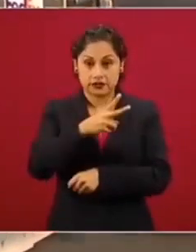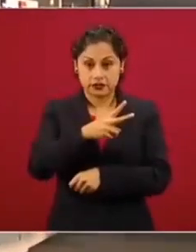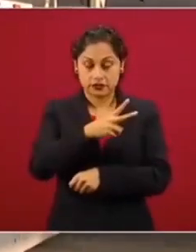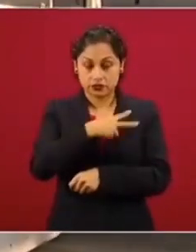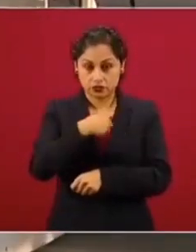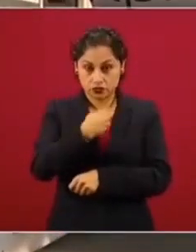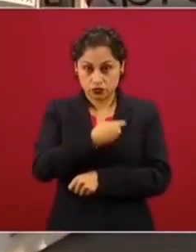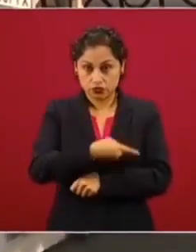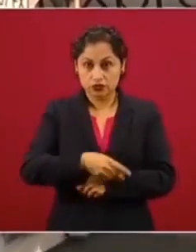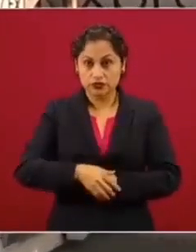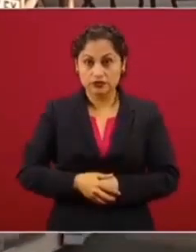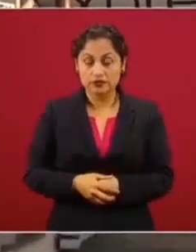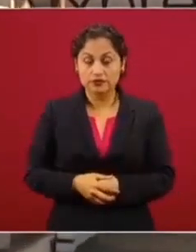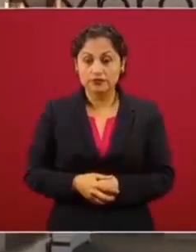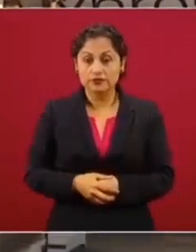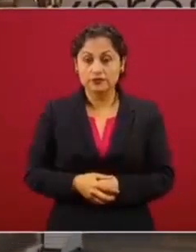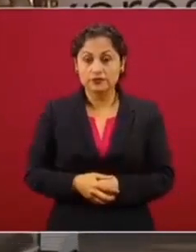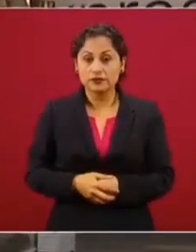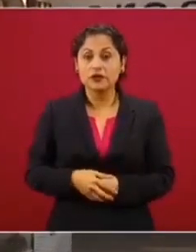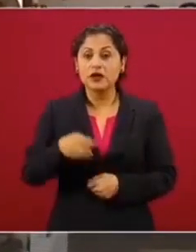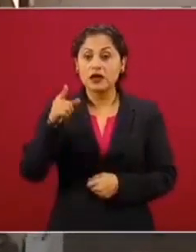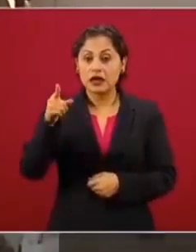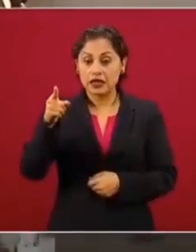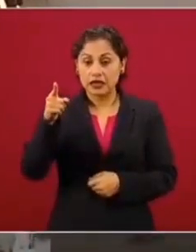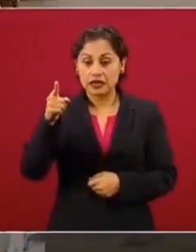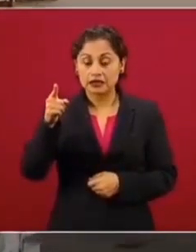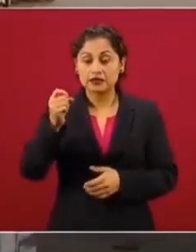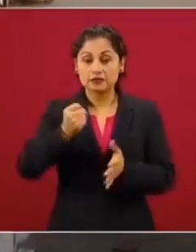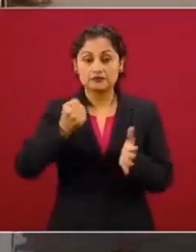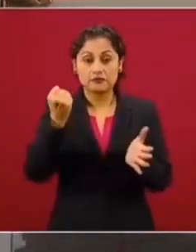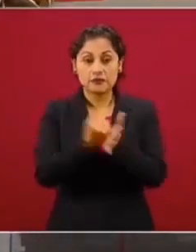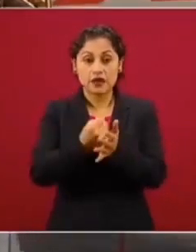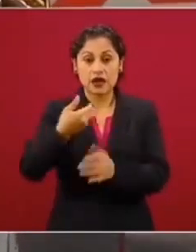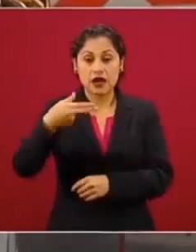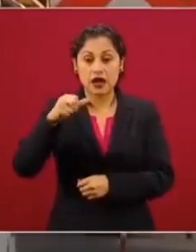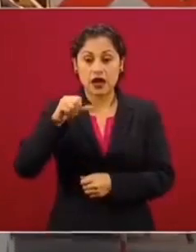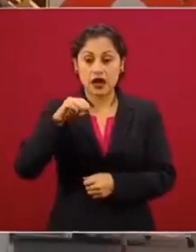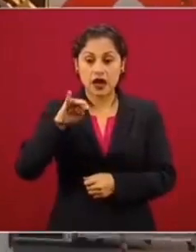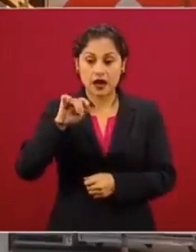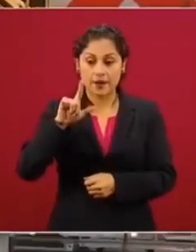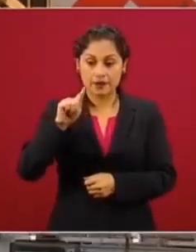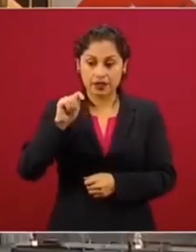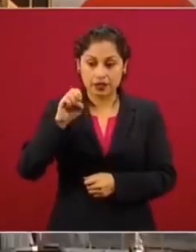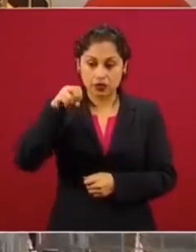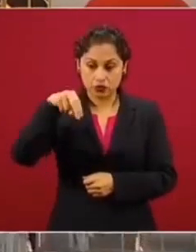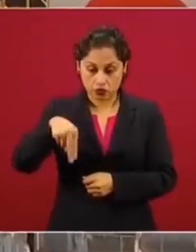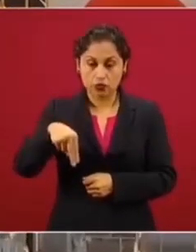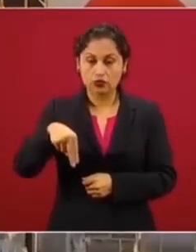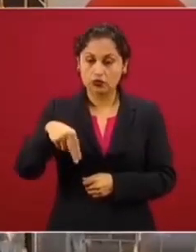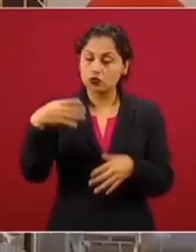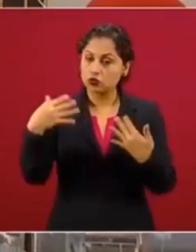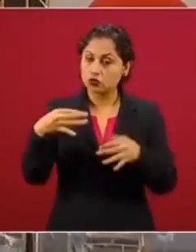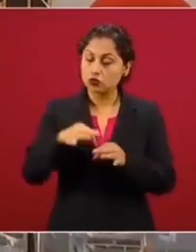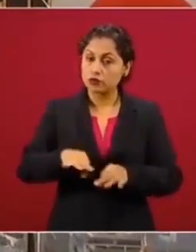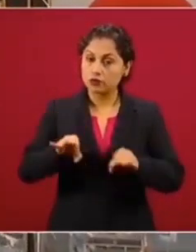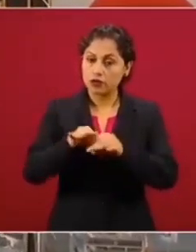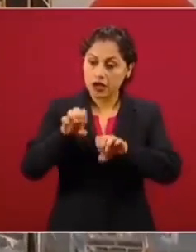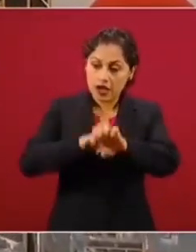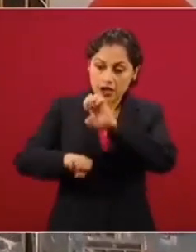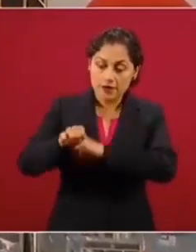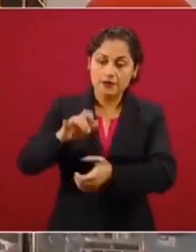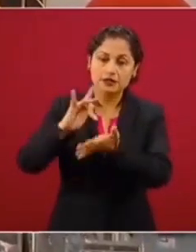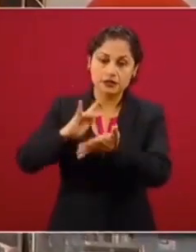La marca es una de las mejores del mundo, que se llama Hamilton. Debo agradecer a la empresa y a su CEO,